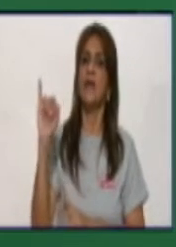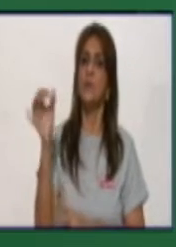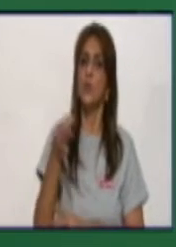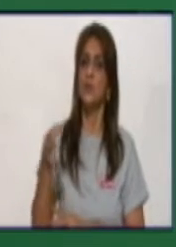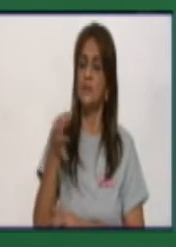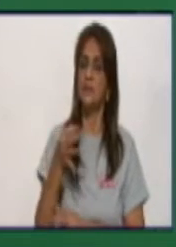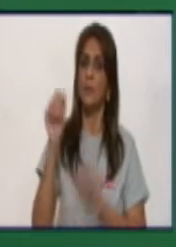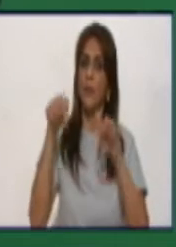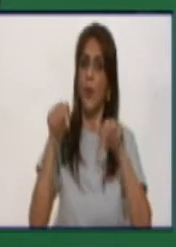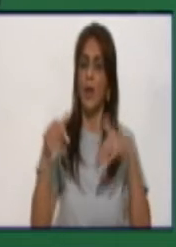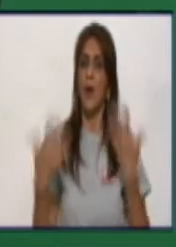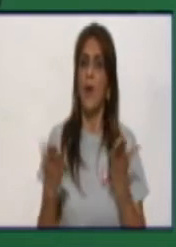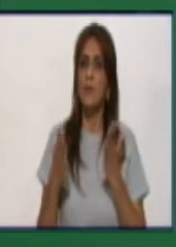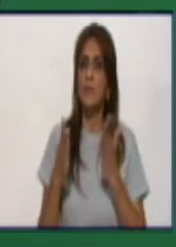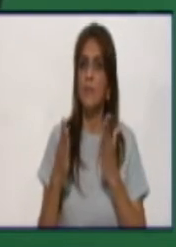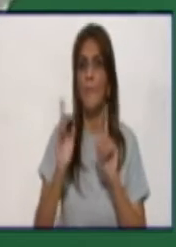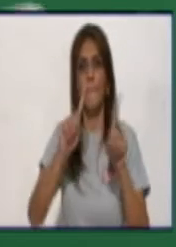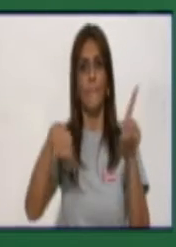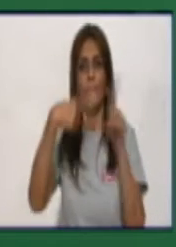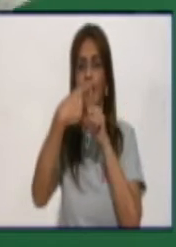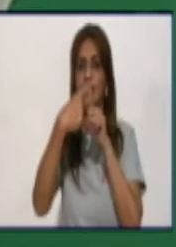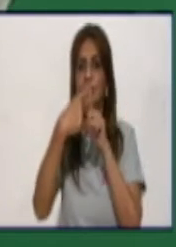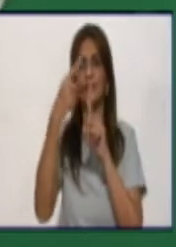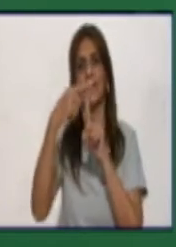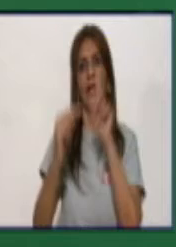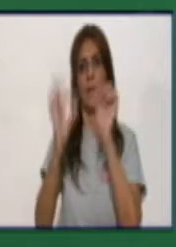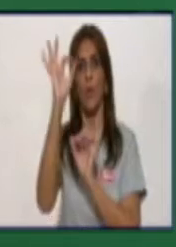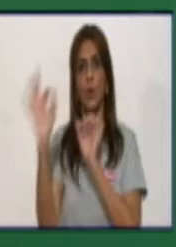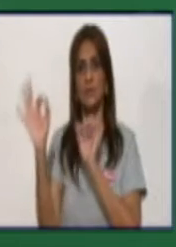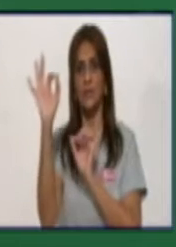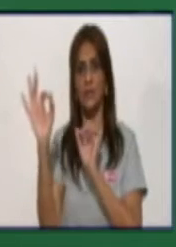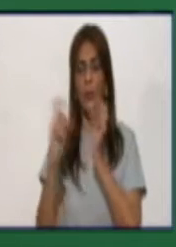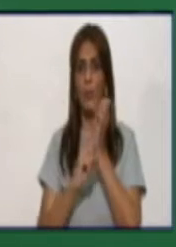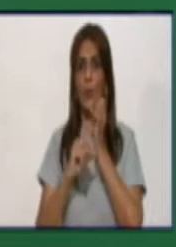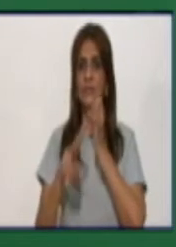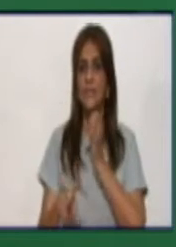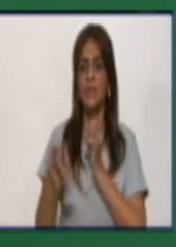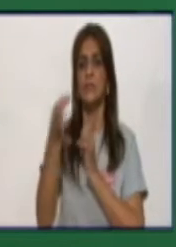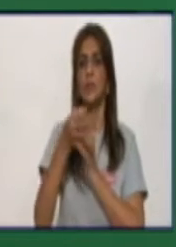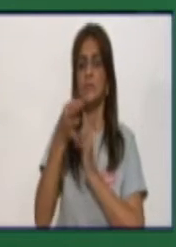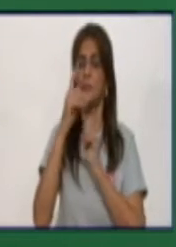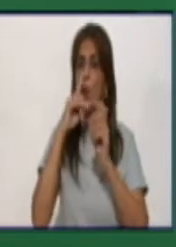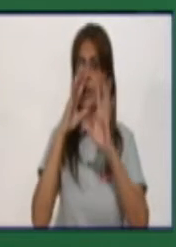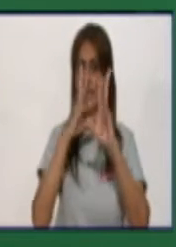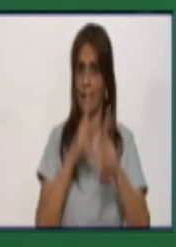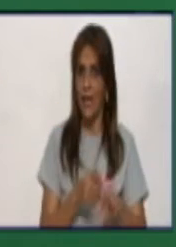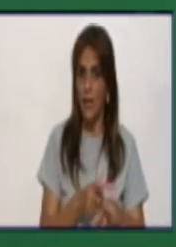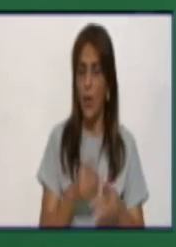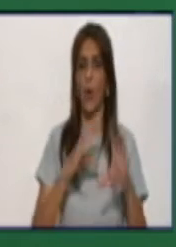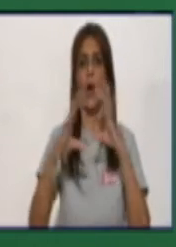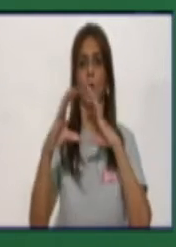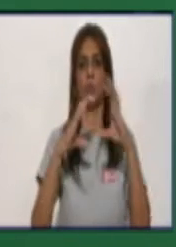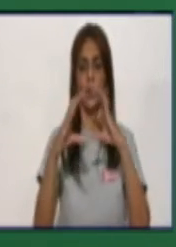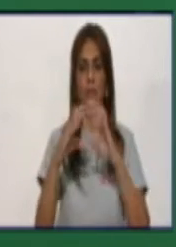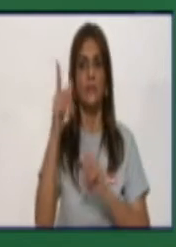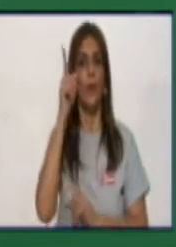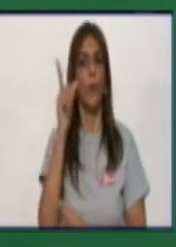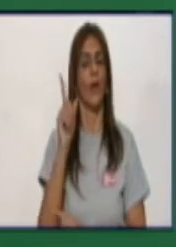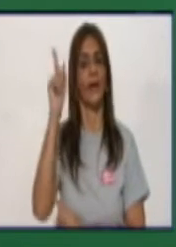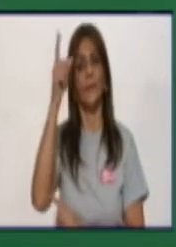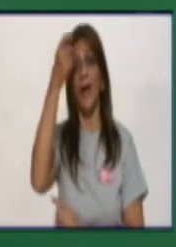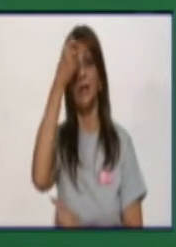que hoy tienen una tasa por encima de la tasa provincial y son los municipios de Niquero, Cautocristo, Boyarriba,